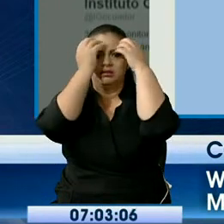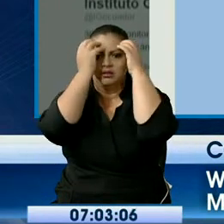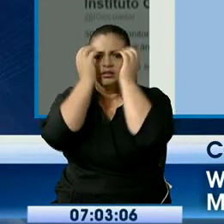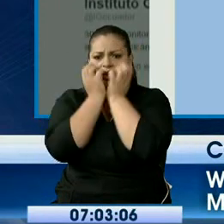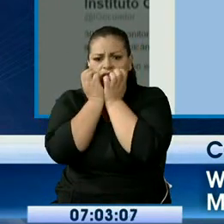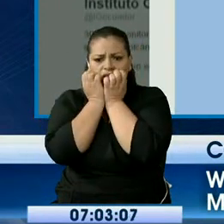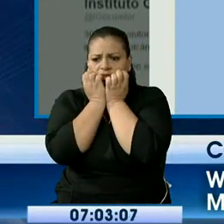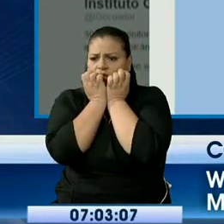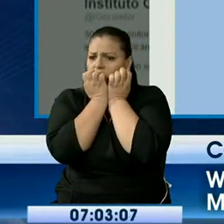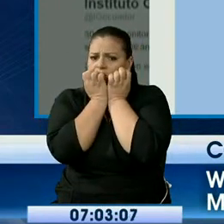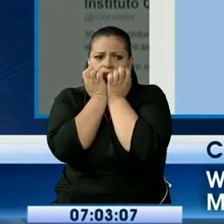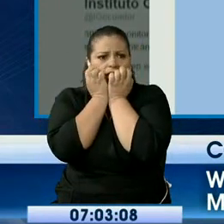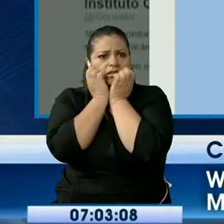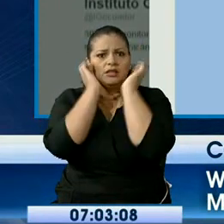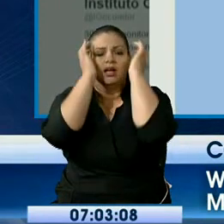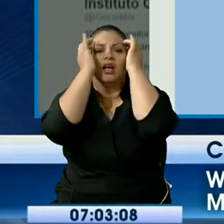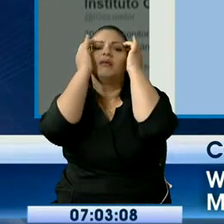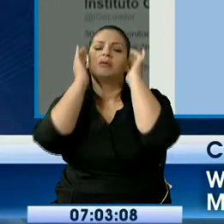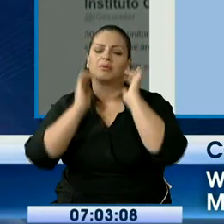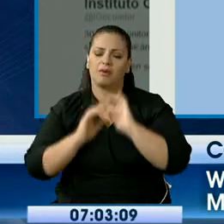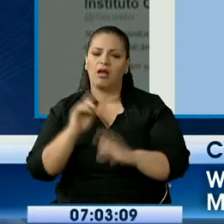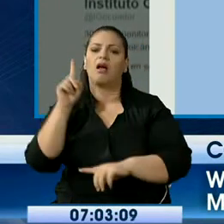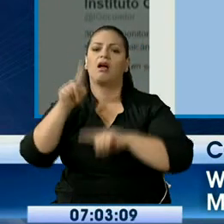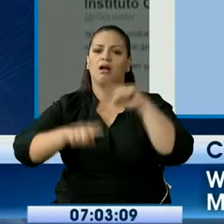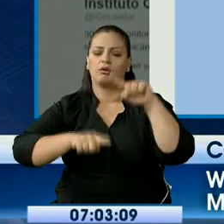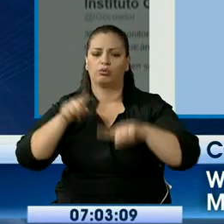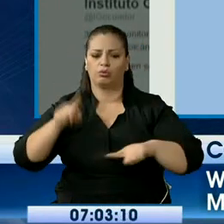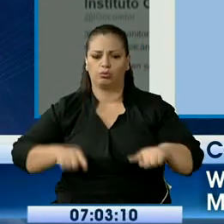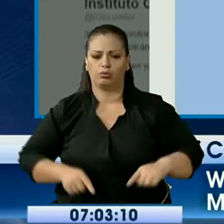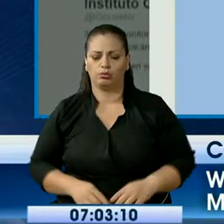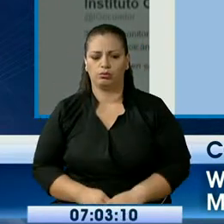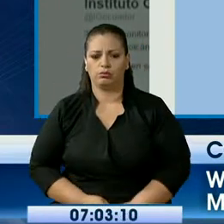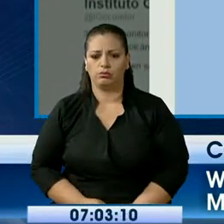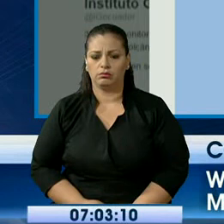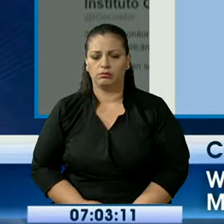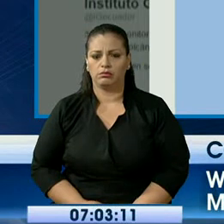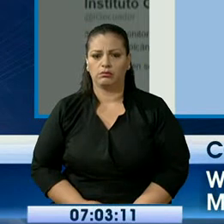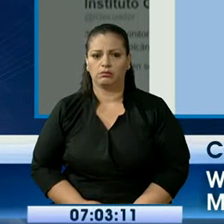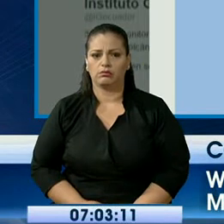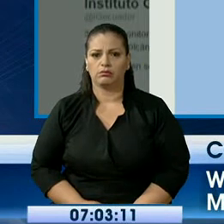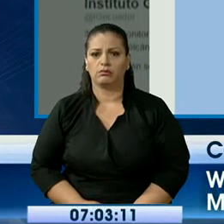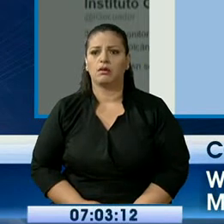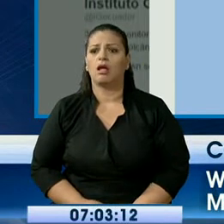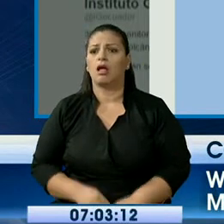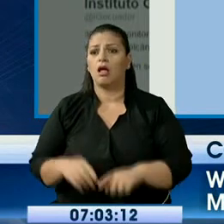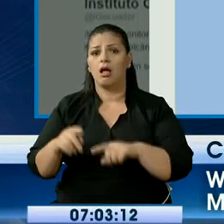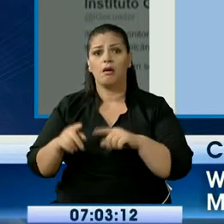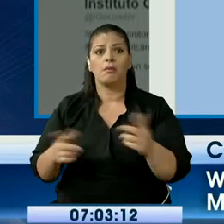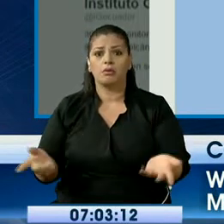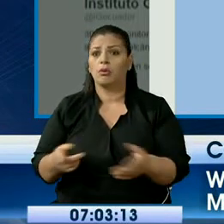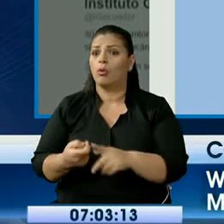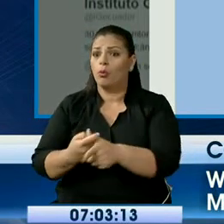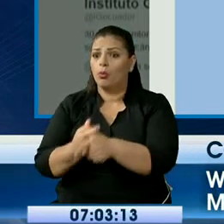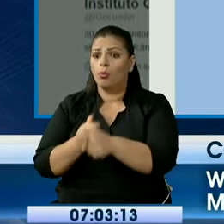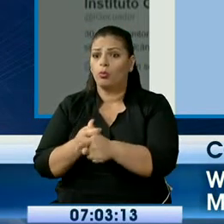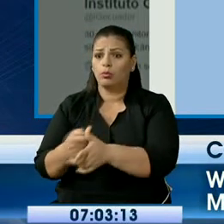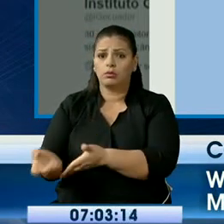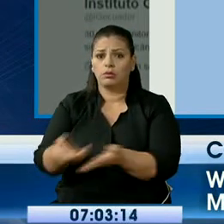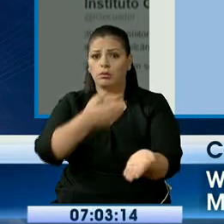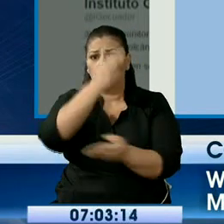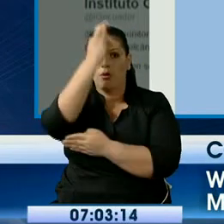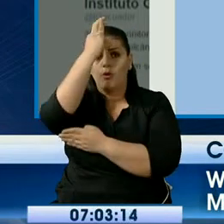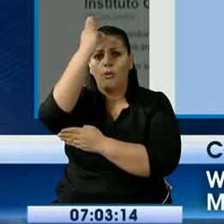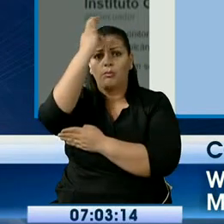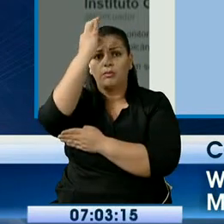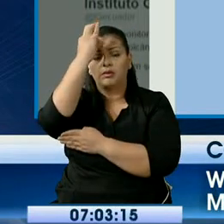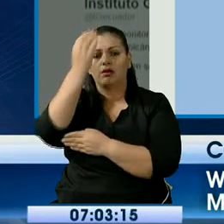delicada de salud. De hecho, en una tasa ética ha sucedido, que hay gente que ha tenido que ser hospitalizada. Pero se dice que no, que no